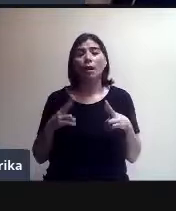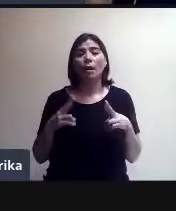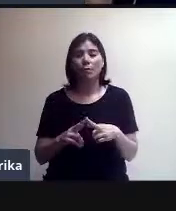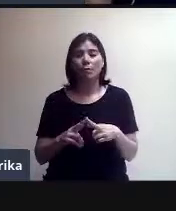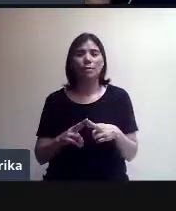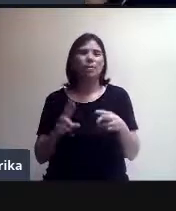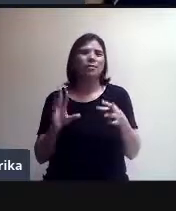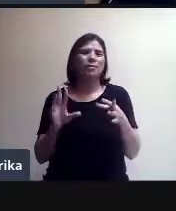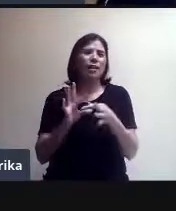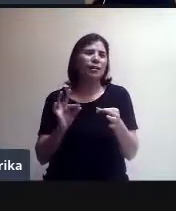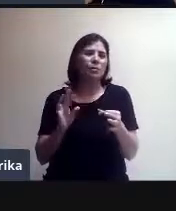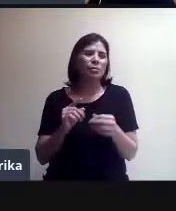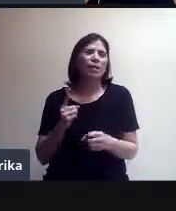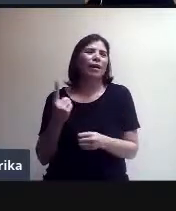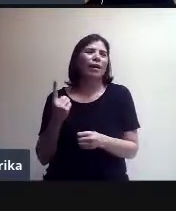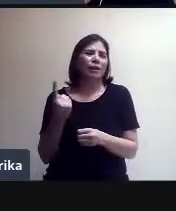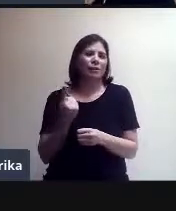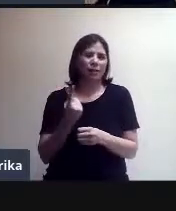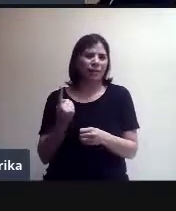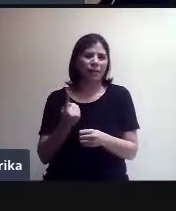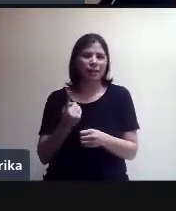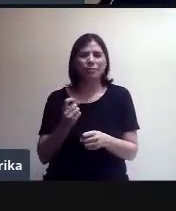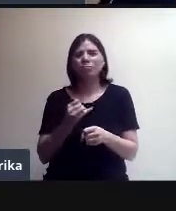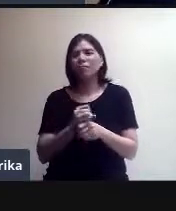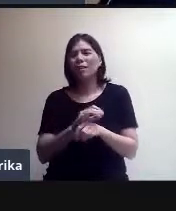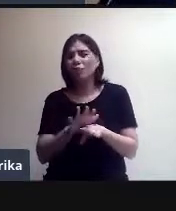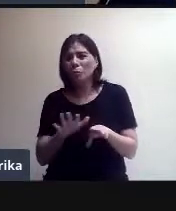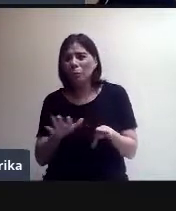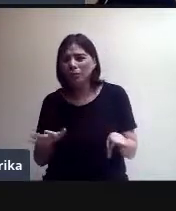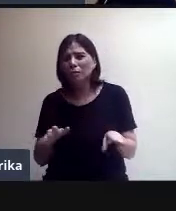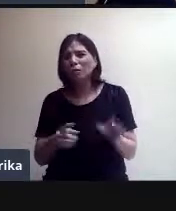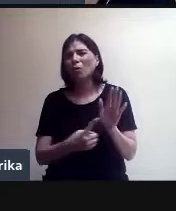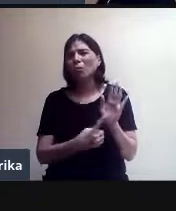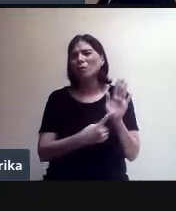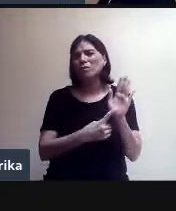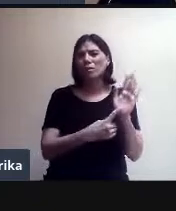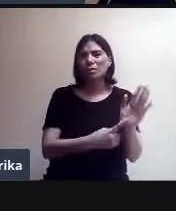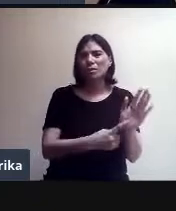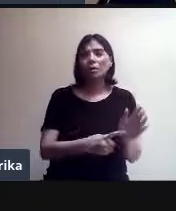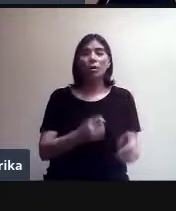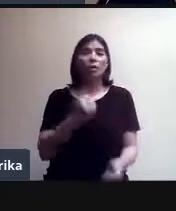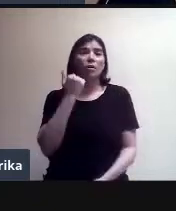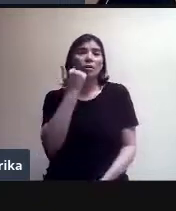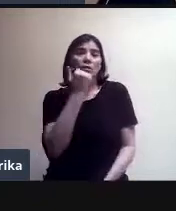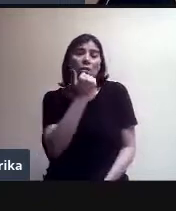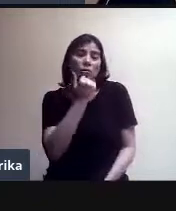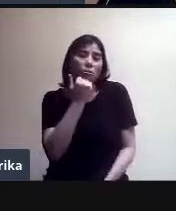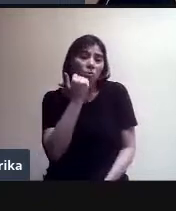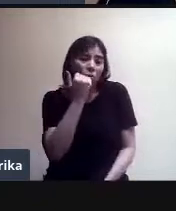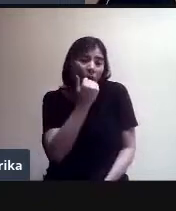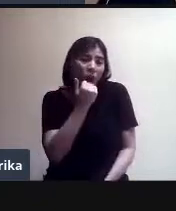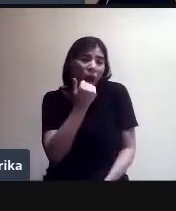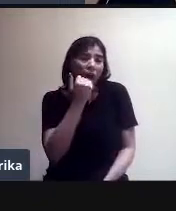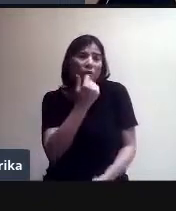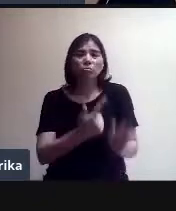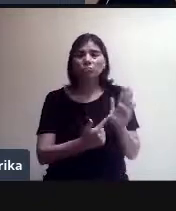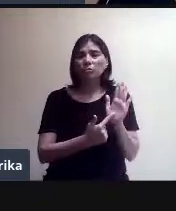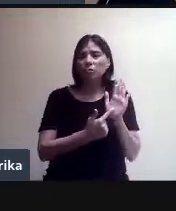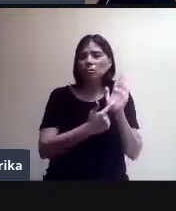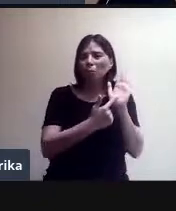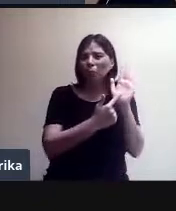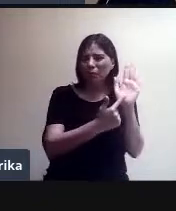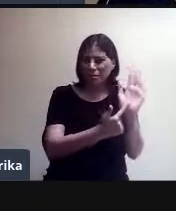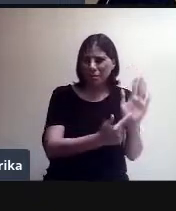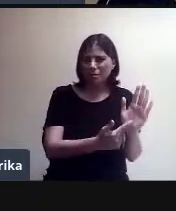informativa, en fin. Hay que ver cuál es la mejor modalidad. Si los alumnos van a presentar un proyecto por equipo, bueno, pues eso